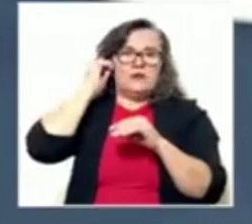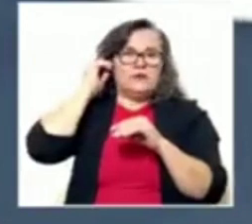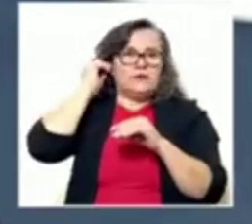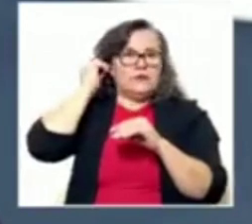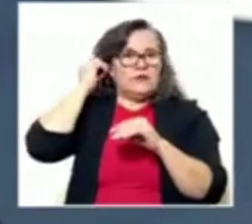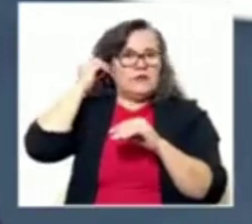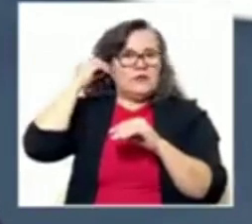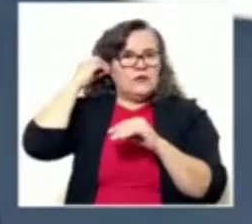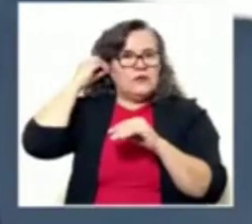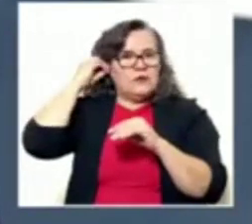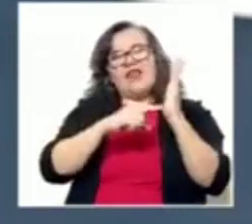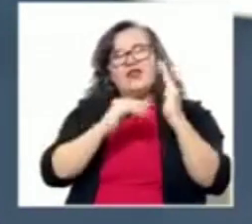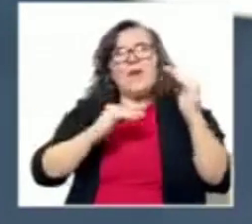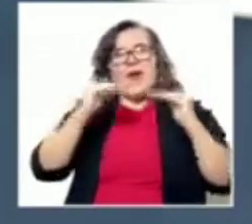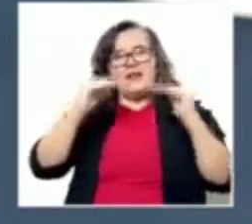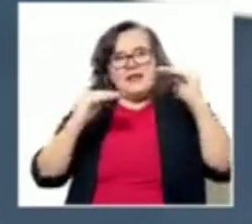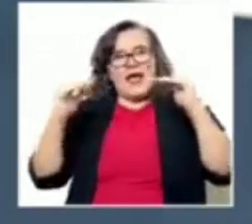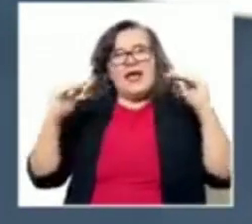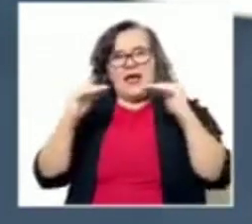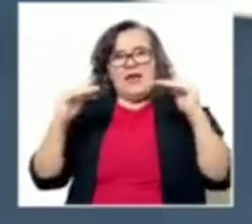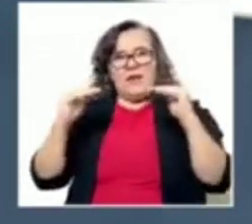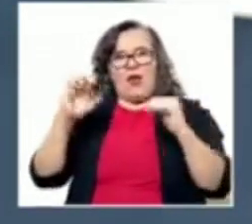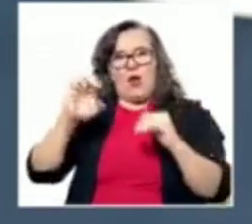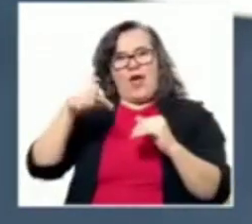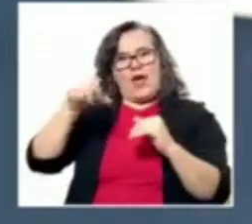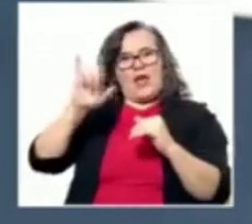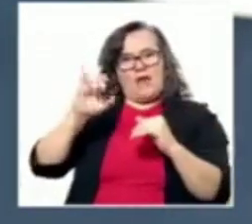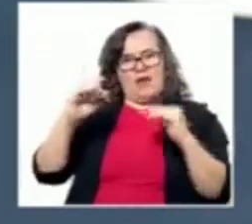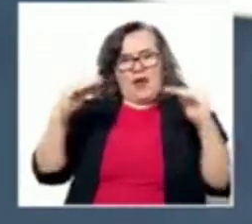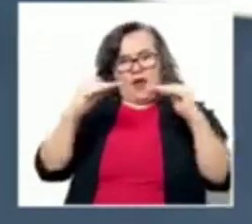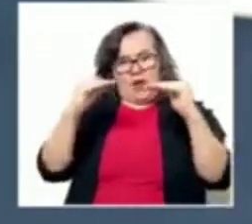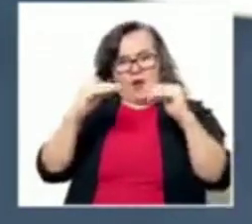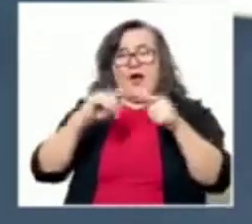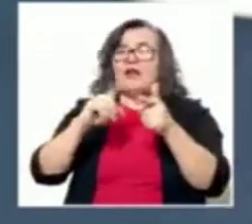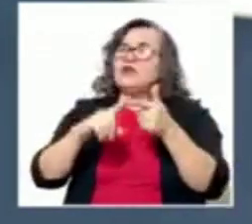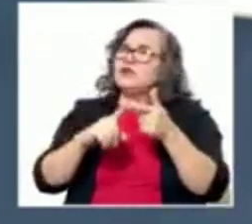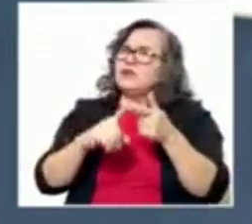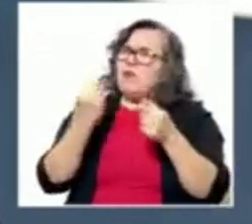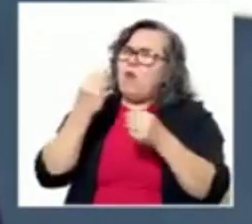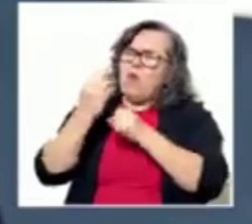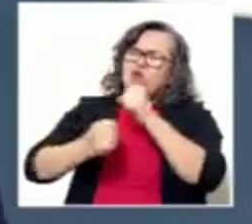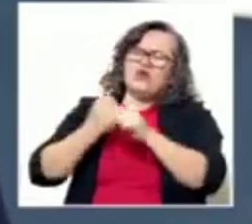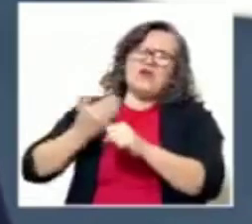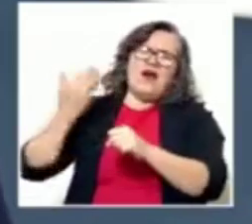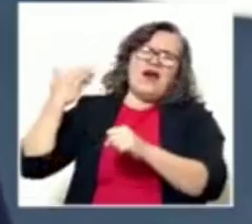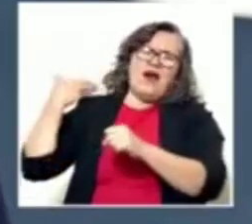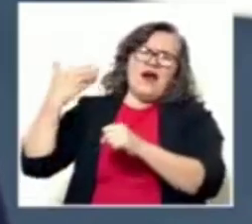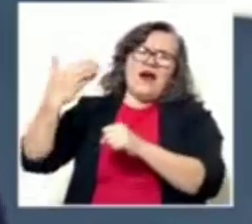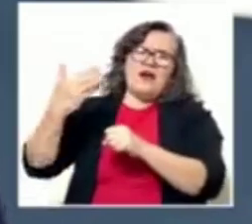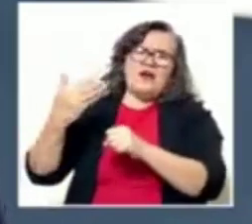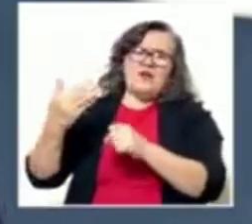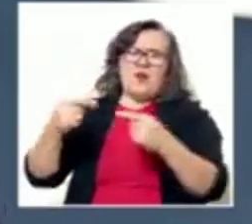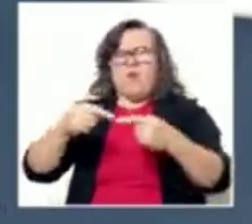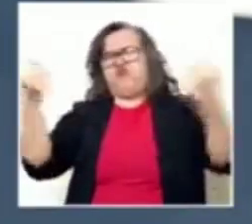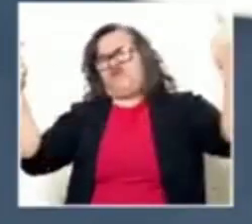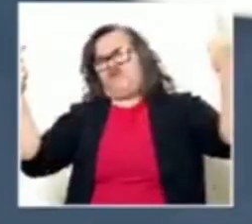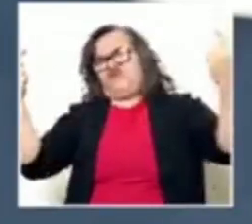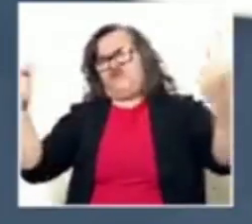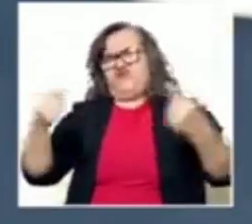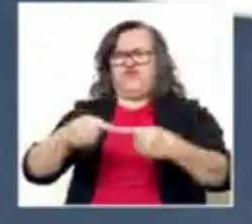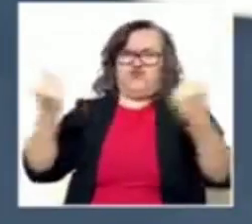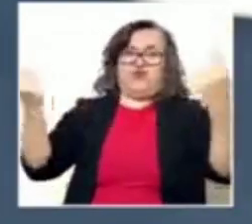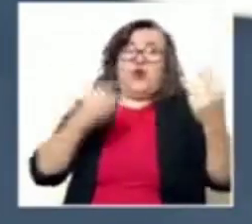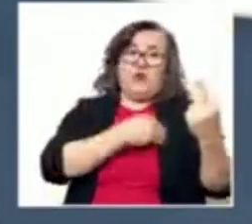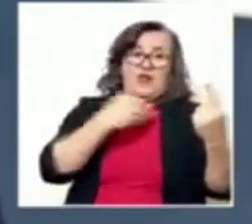bastante largas y extensas. Sí es importante que, si bien es cierto, durante muchos años han habido posiciones muy encontradas entre estos